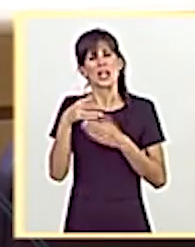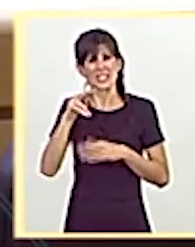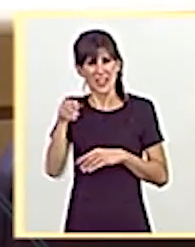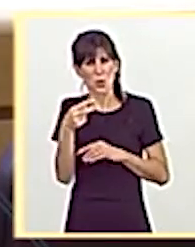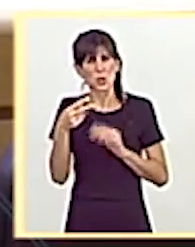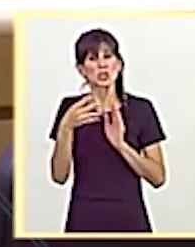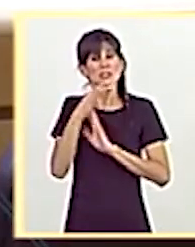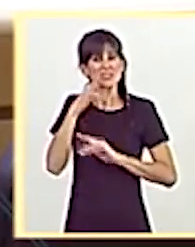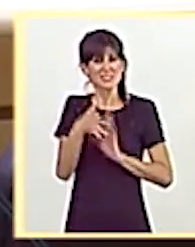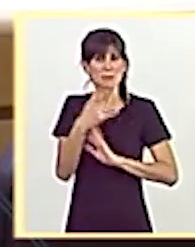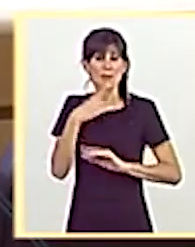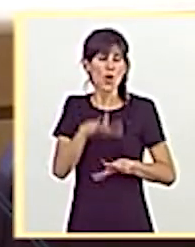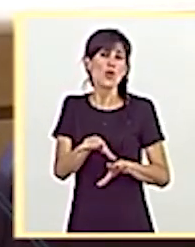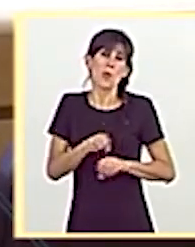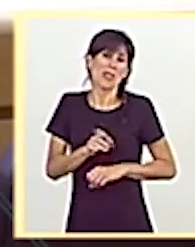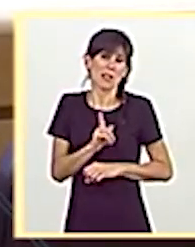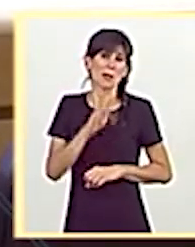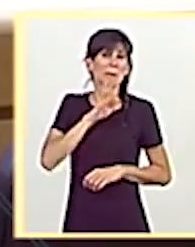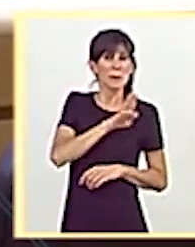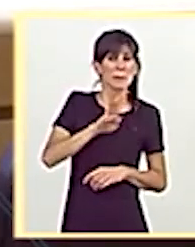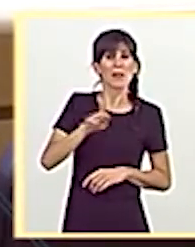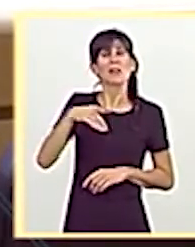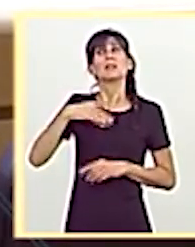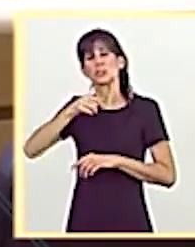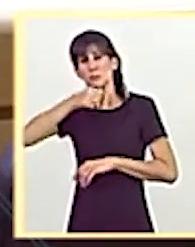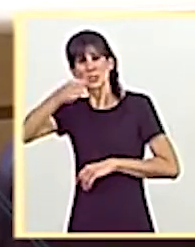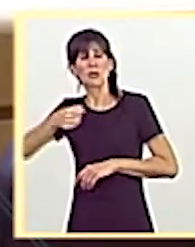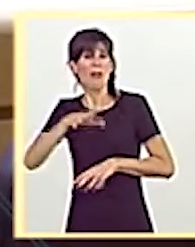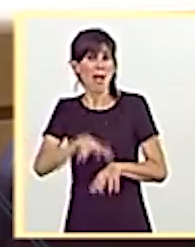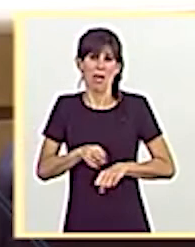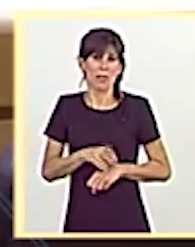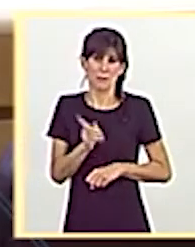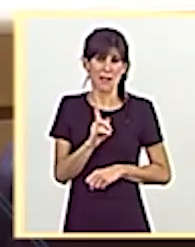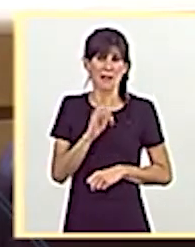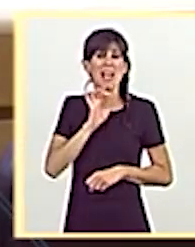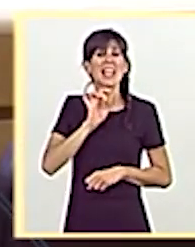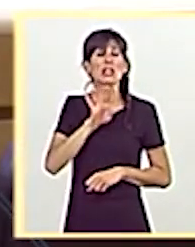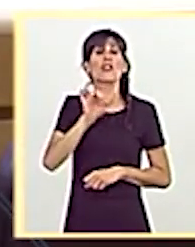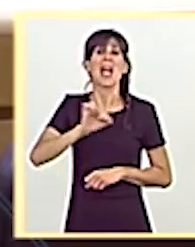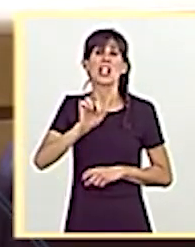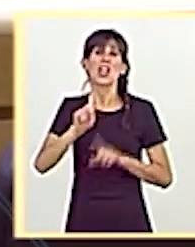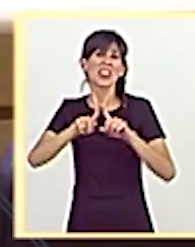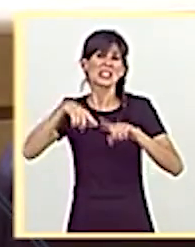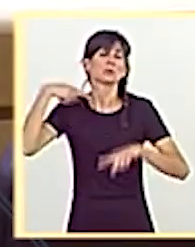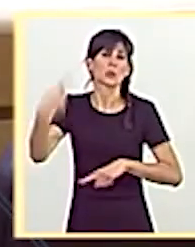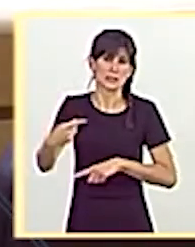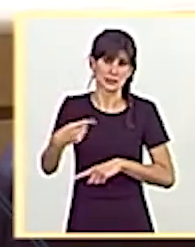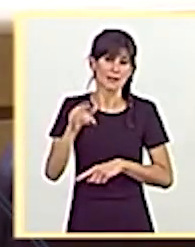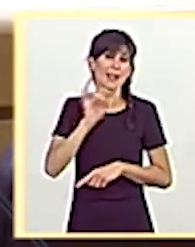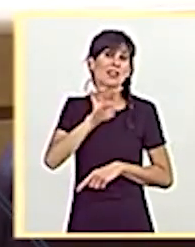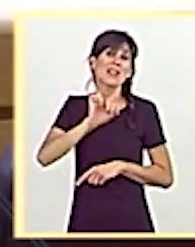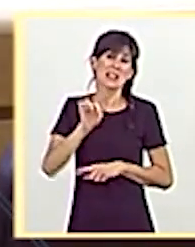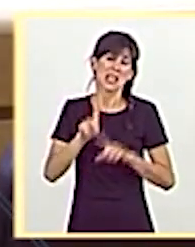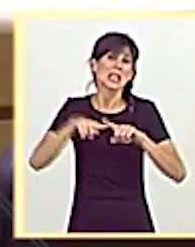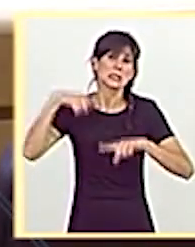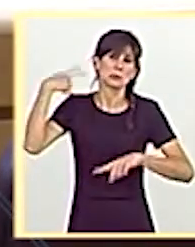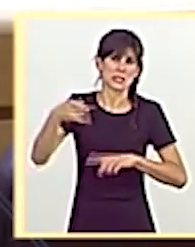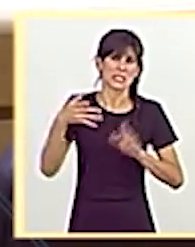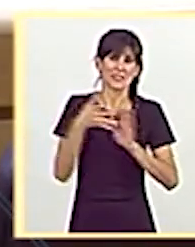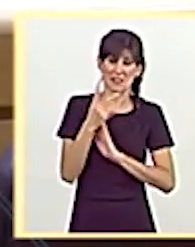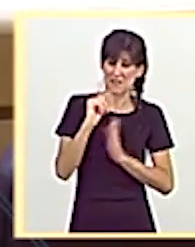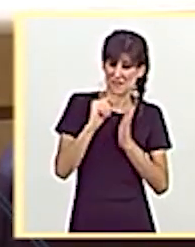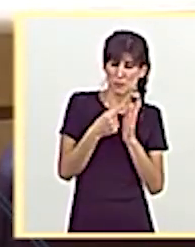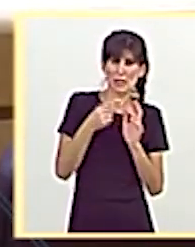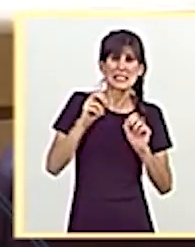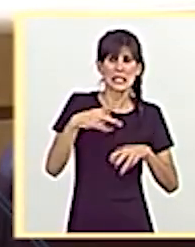fueron aceptadas ni por el Partido Popular ni por el Partido Socialista. 14 años después de la firma y sin realizar